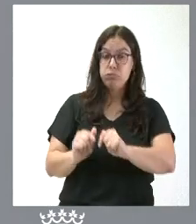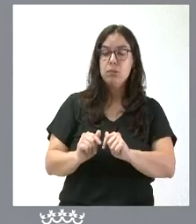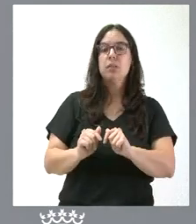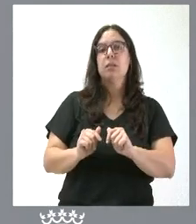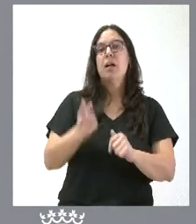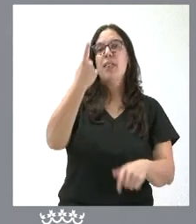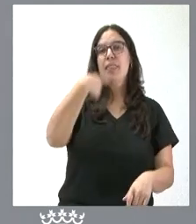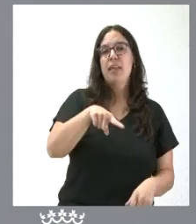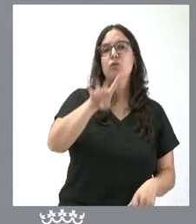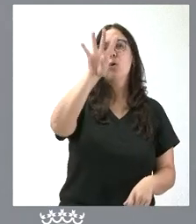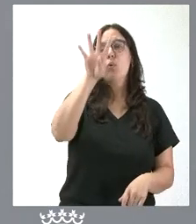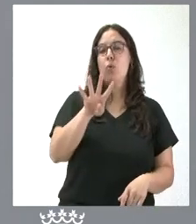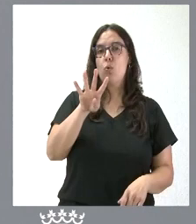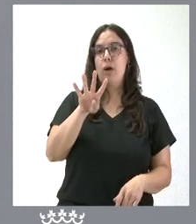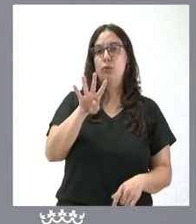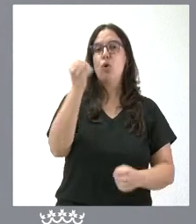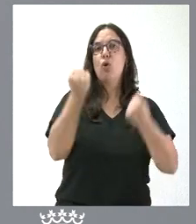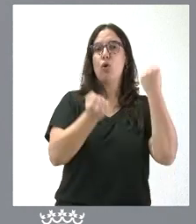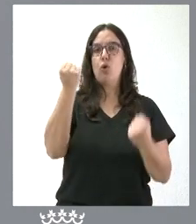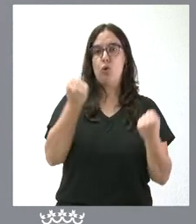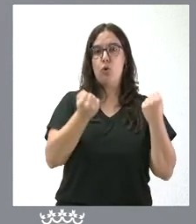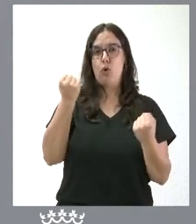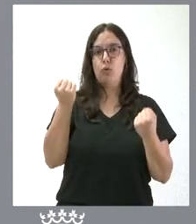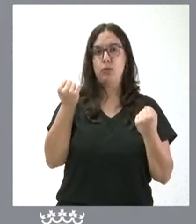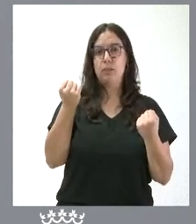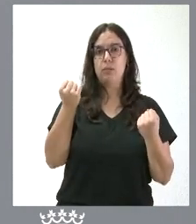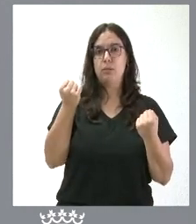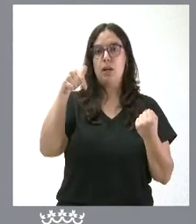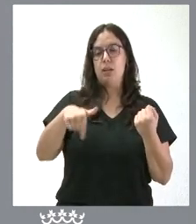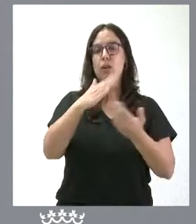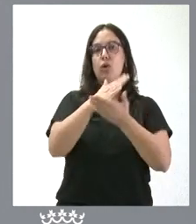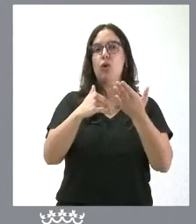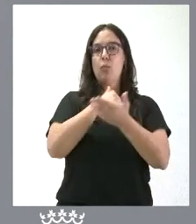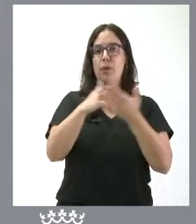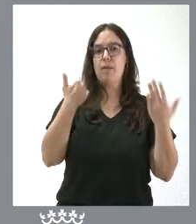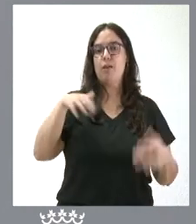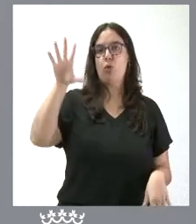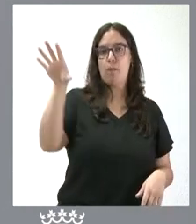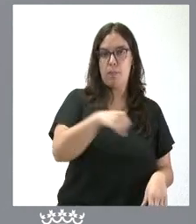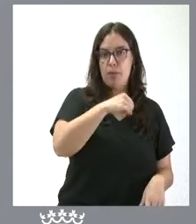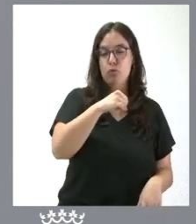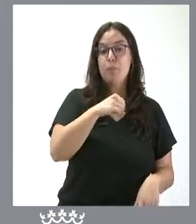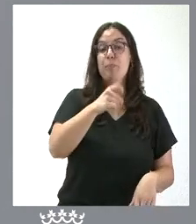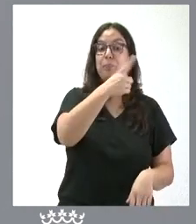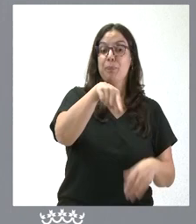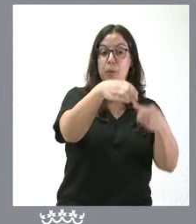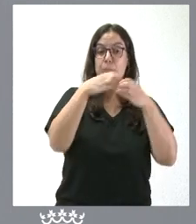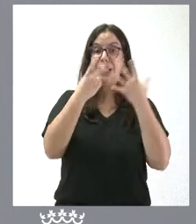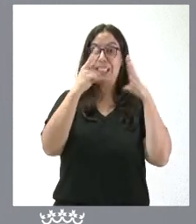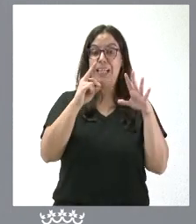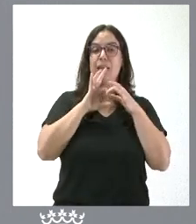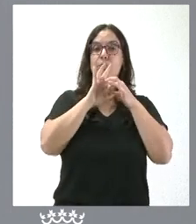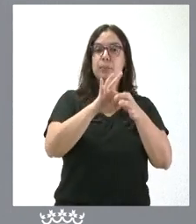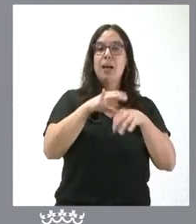asciende a 104 los vehículos de nuestra comunidad autónoma que se han adquirido. De ellos, 70 corresponden a la